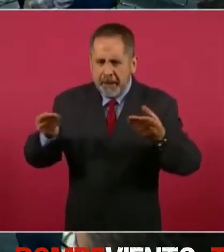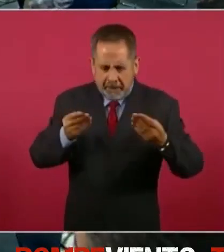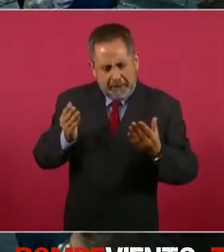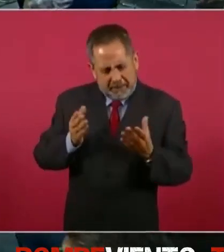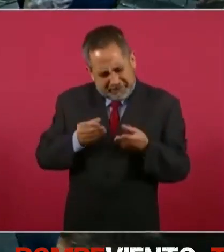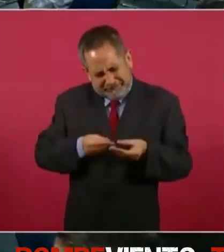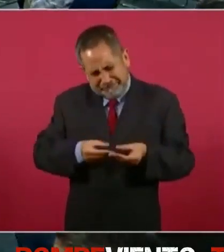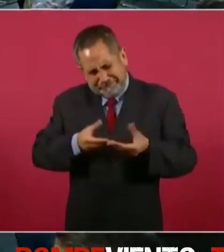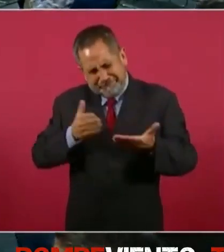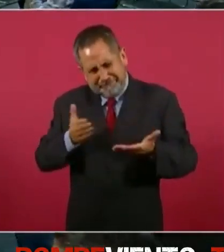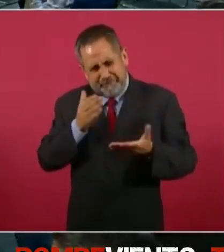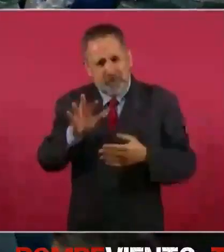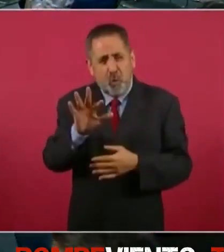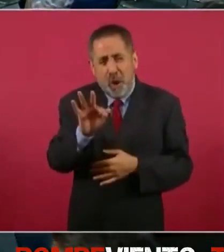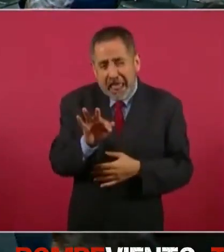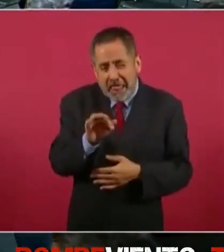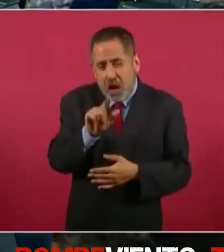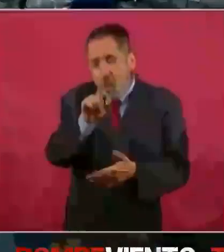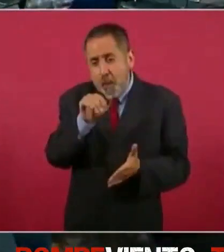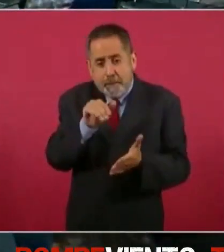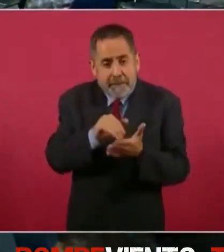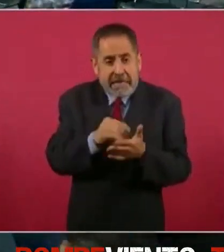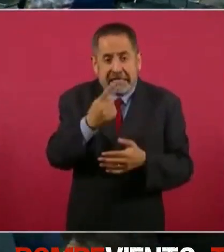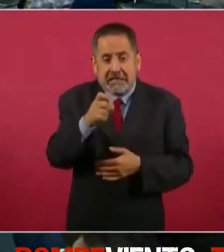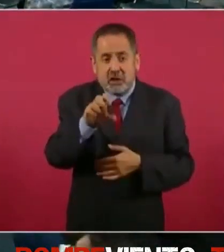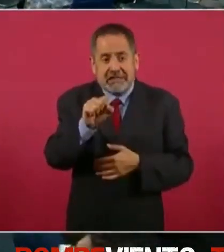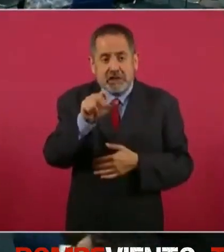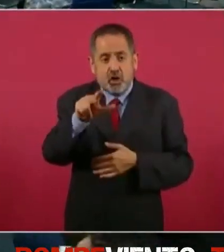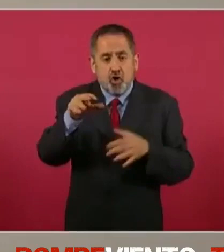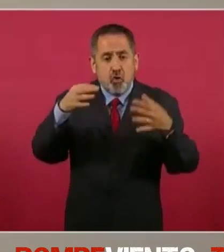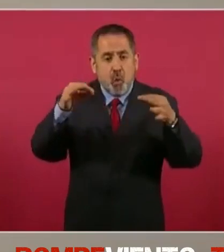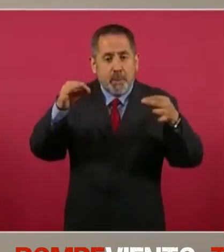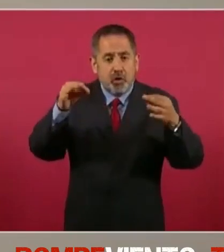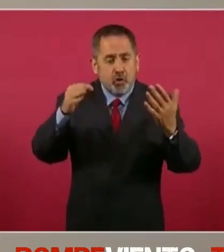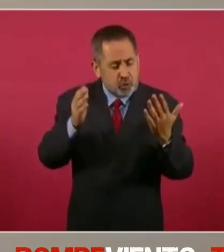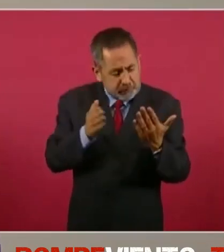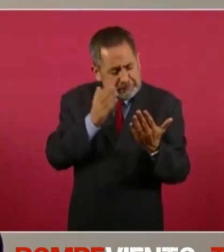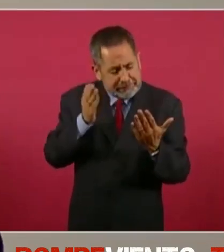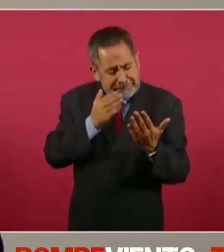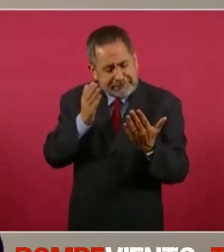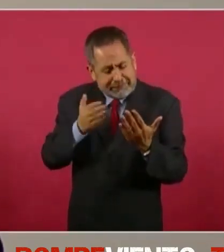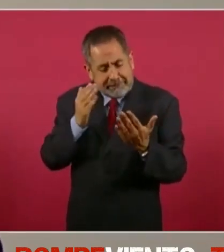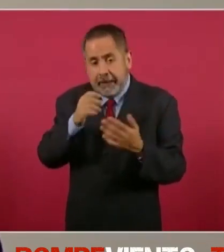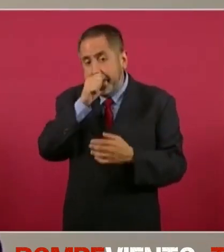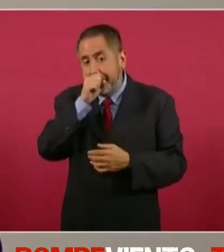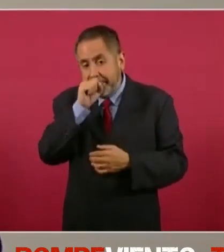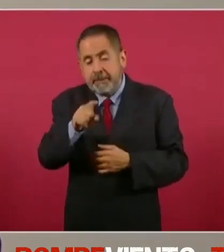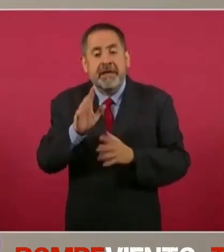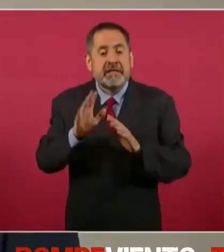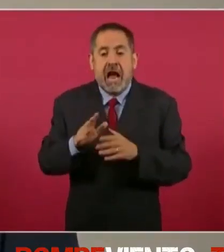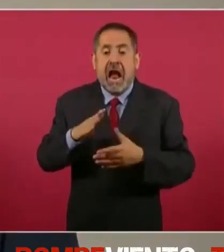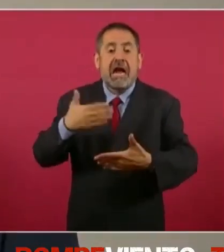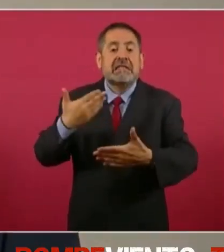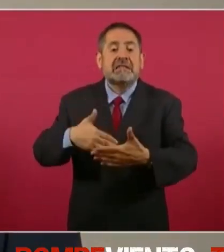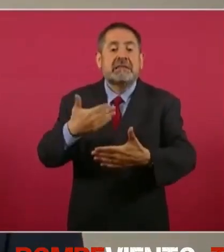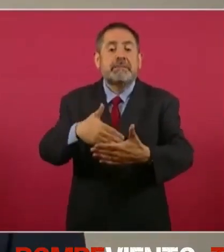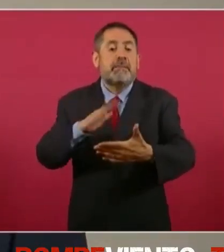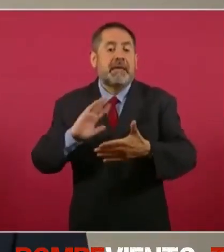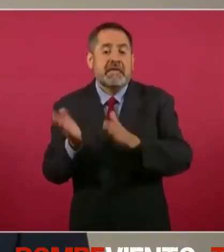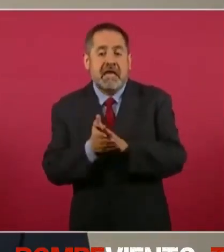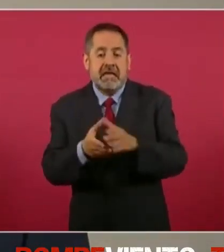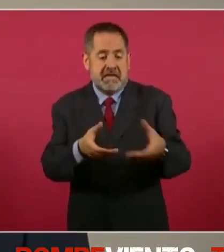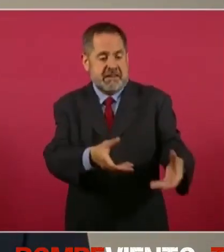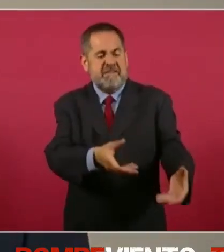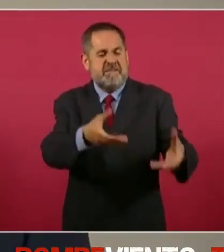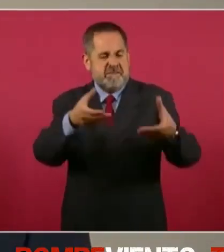de estos 41 mil 168 documentos, hemos tenido acceso pleno al expediente del